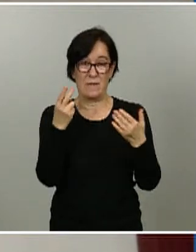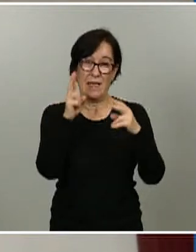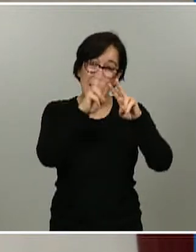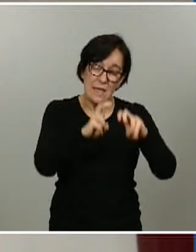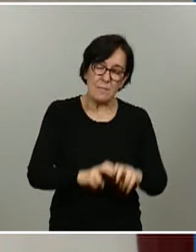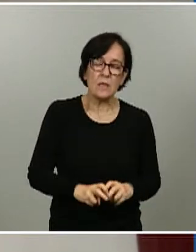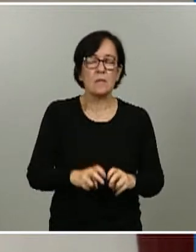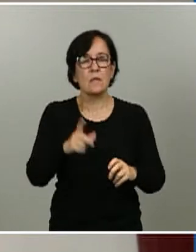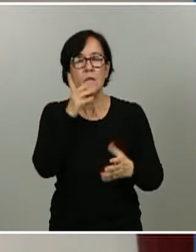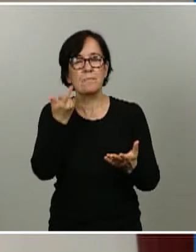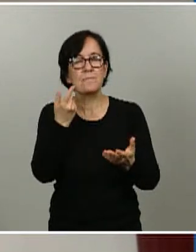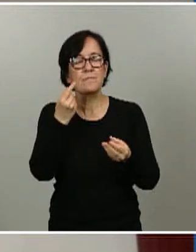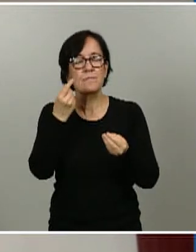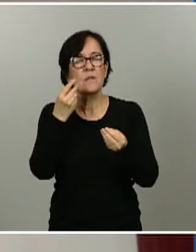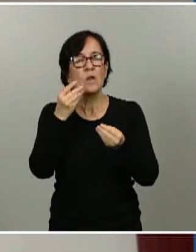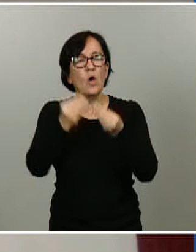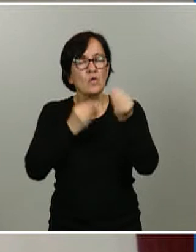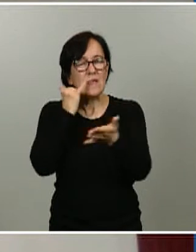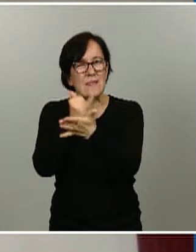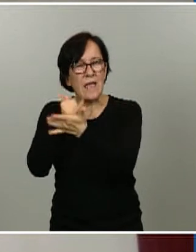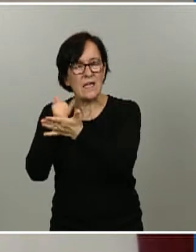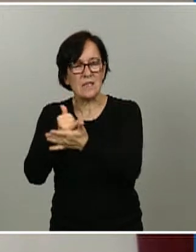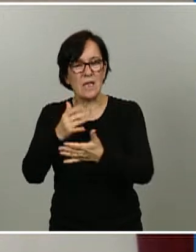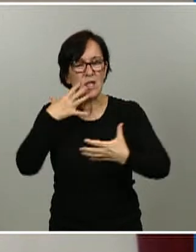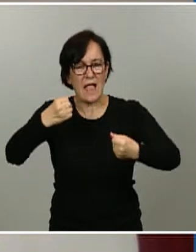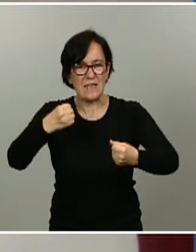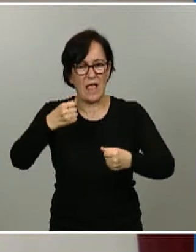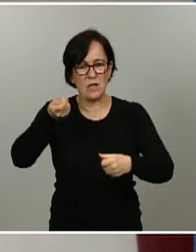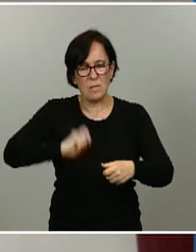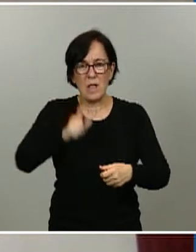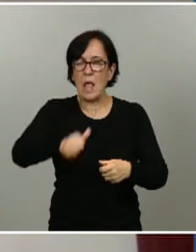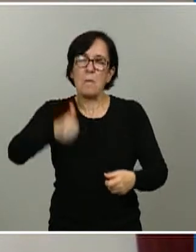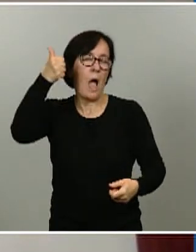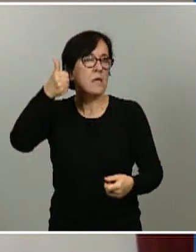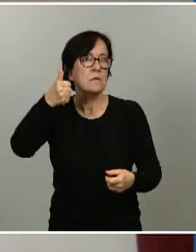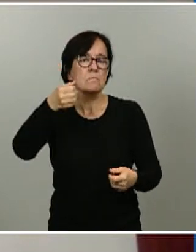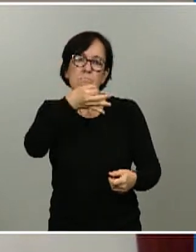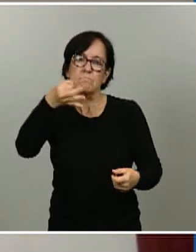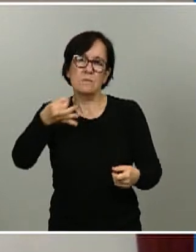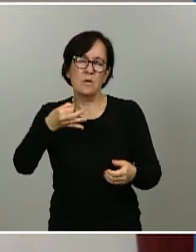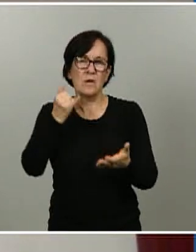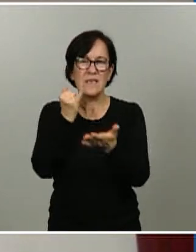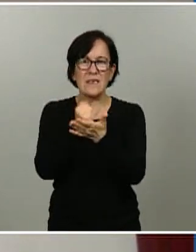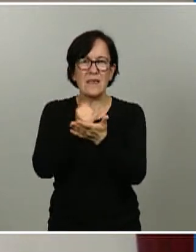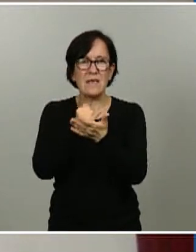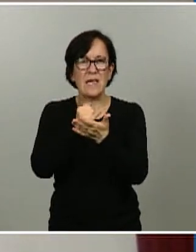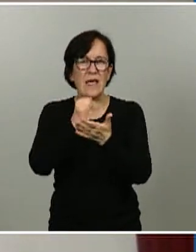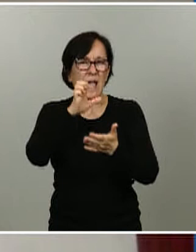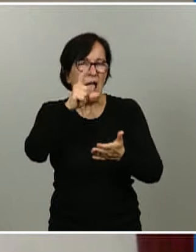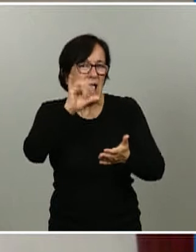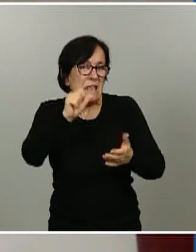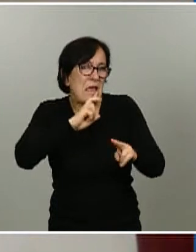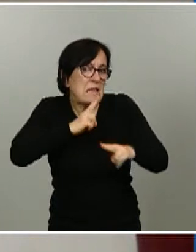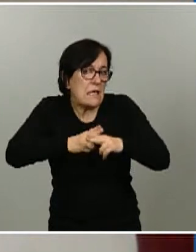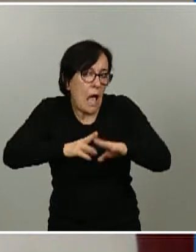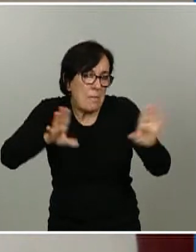de test están usando, porque los profesionales sanitarios nos dicen que los más fiables son unos test tipo ELISA, creo que se llaman. Y luego